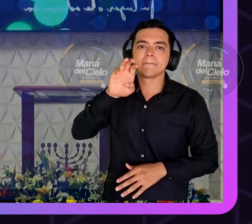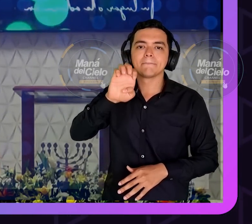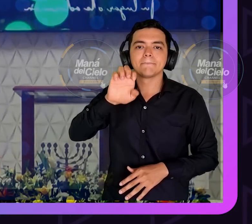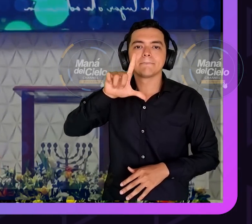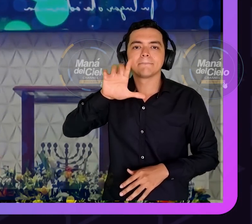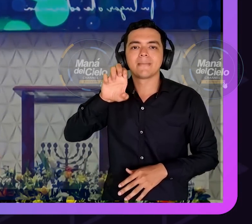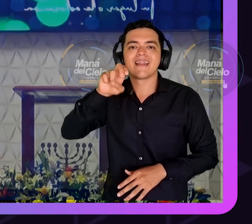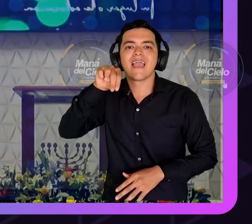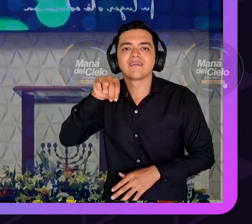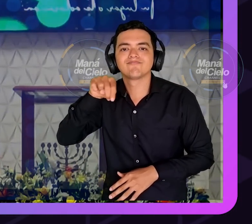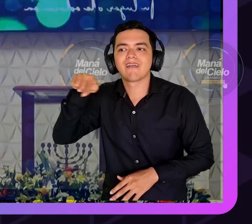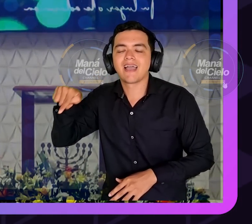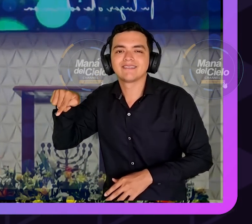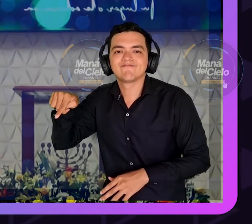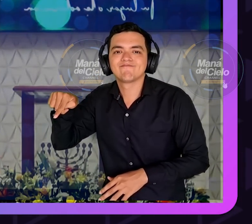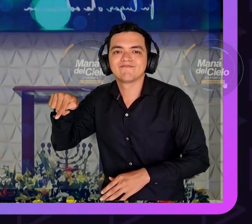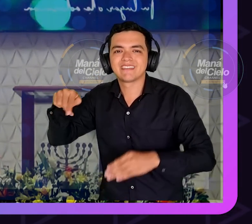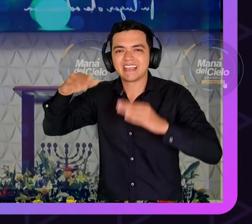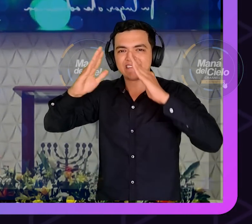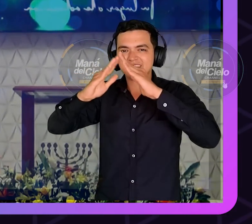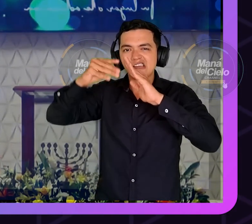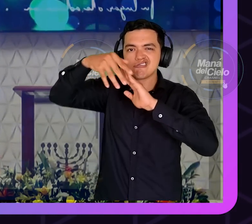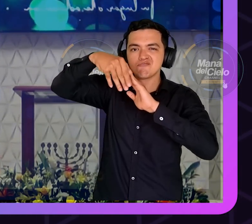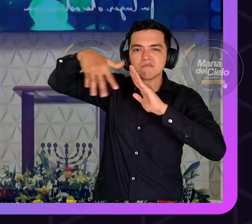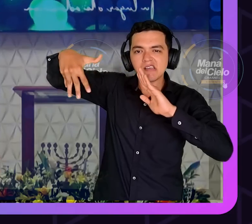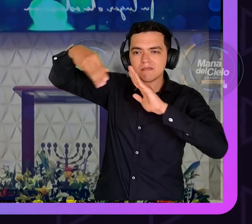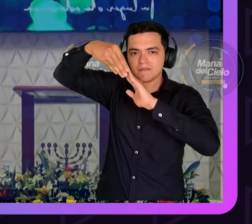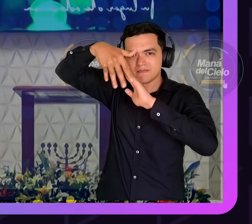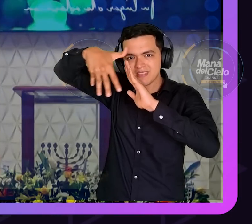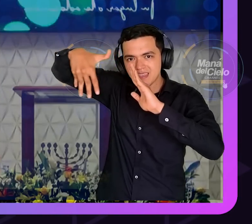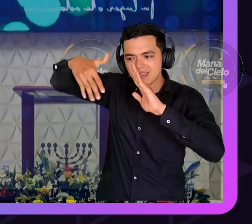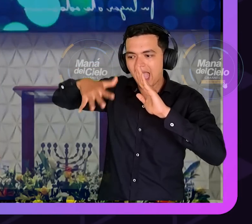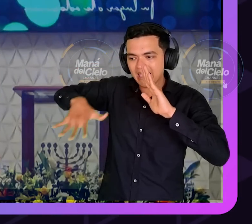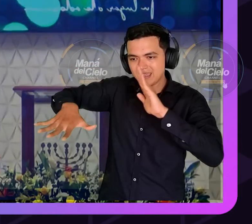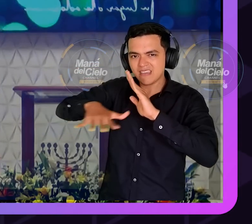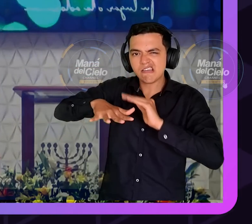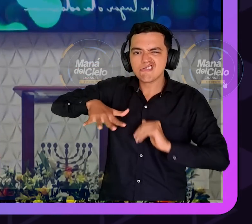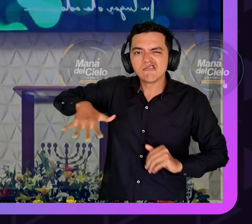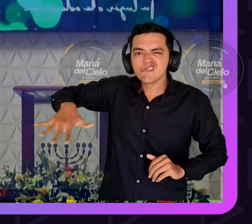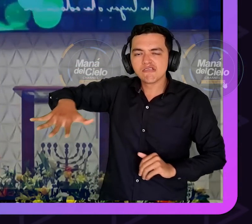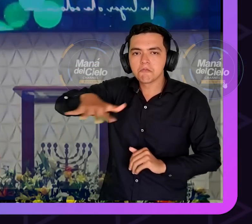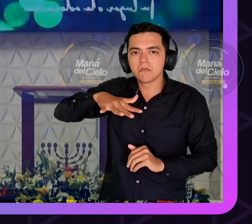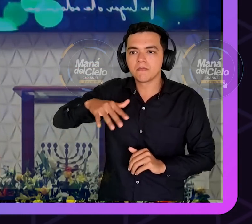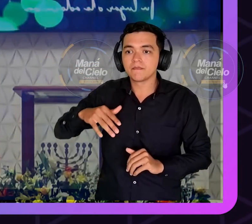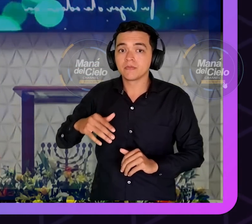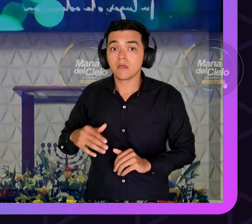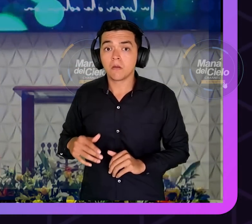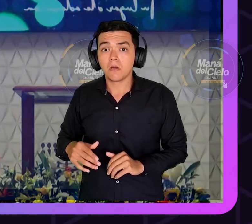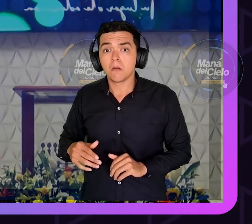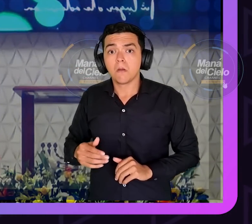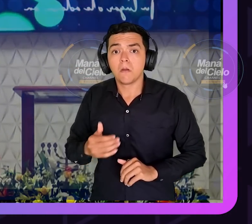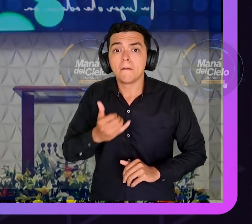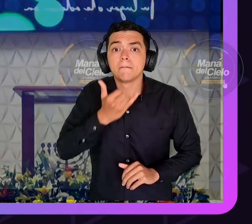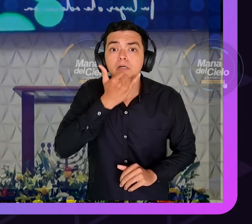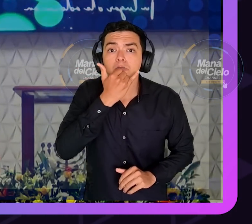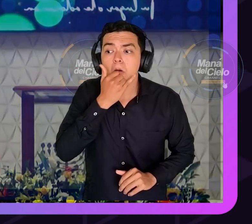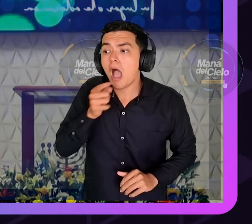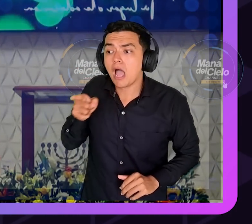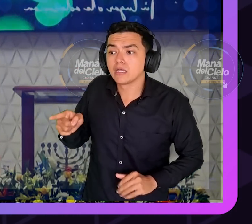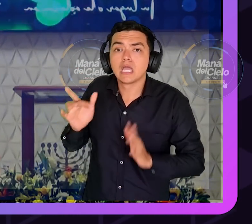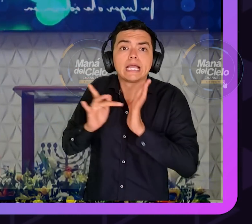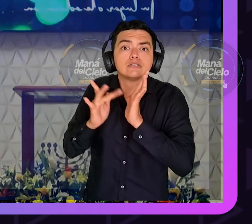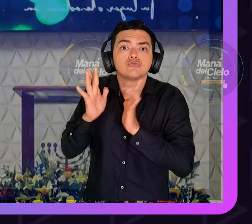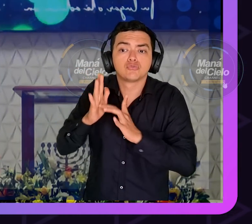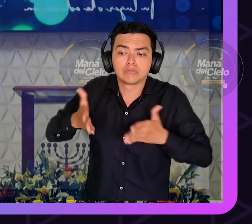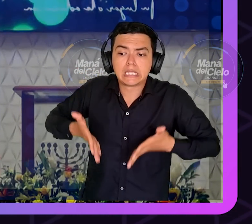Esprata pequeña no serás llamada pequeña porque en ti va a nacer el legislador tú